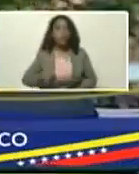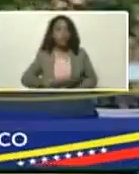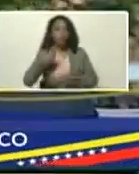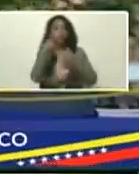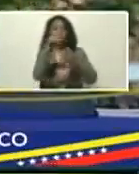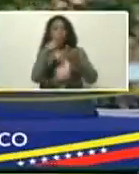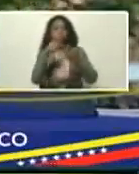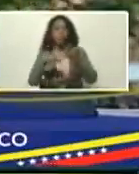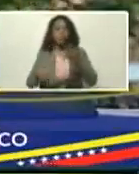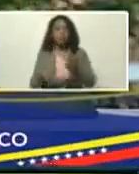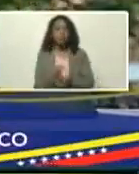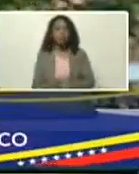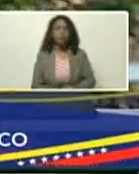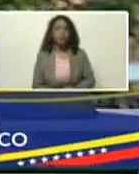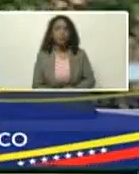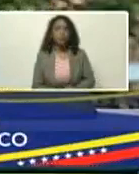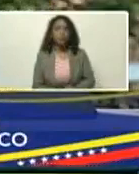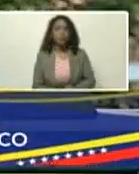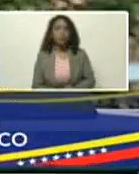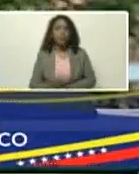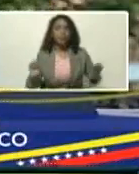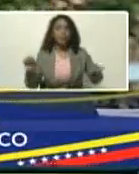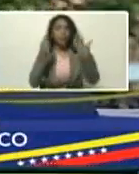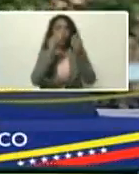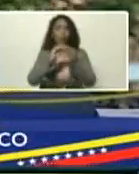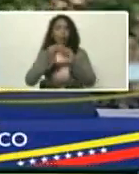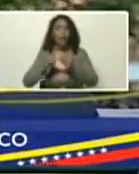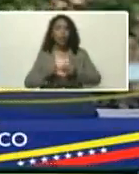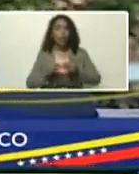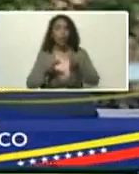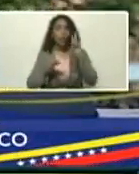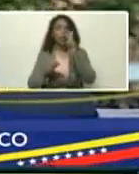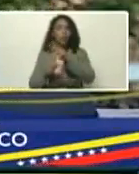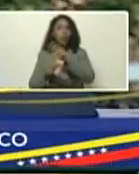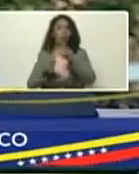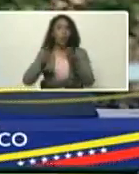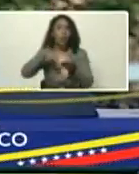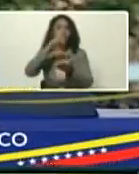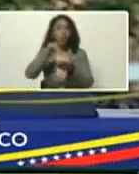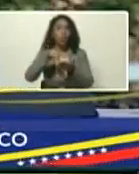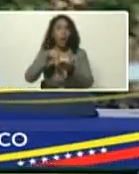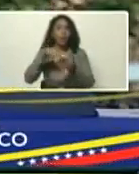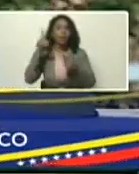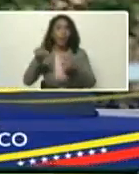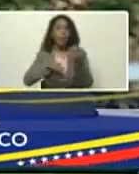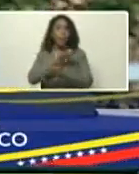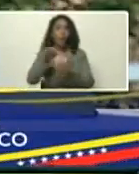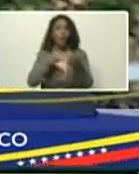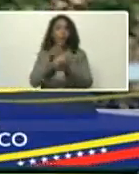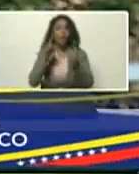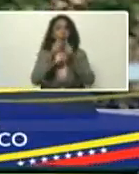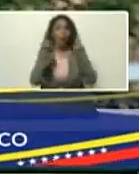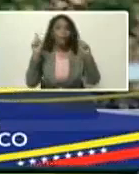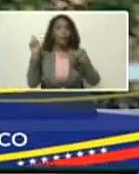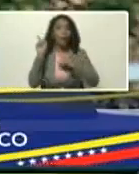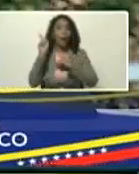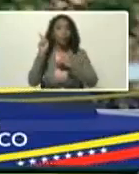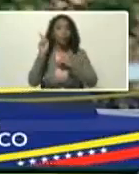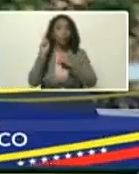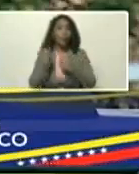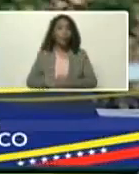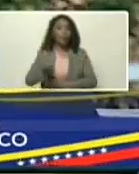etcétera, sexto, creación, del observatorio nacional, de la crisis, climática, esto es muy importante,